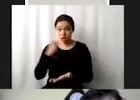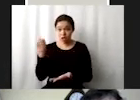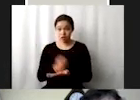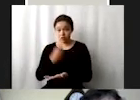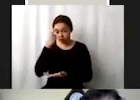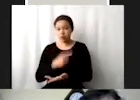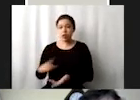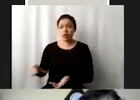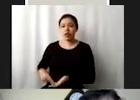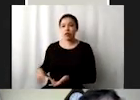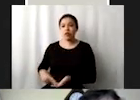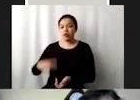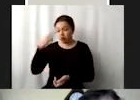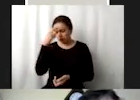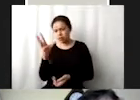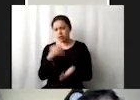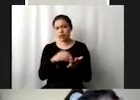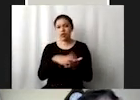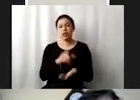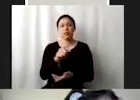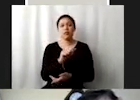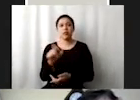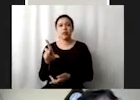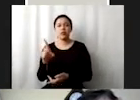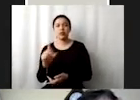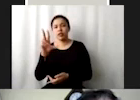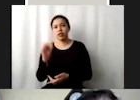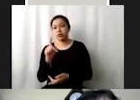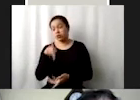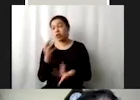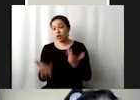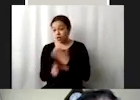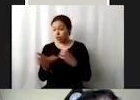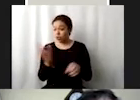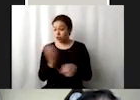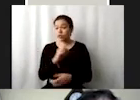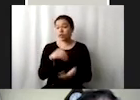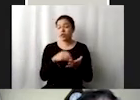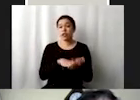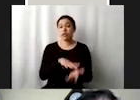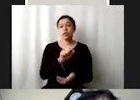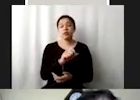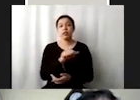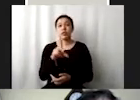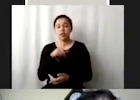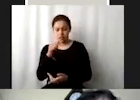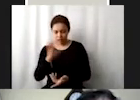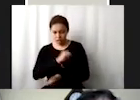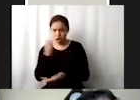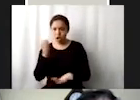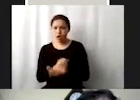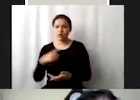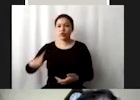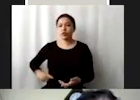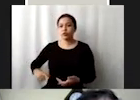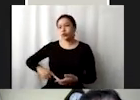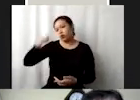mexicano a lo mejor la agenda 2030 no pero hay cosas de la agenda 2030 que sí le son una obligación a nuestro gobierno